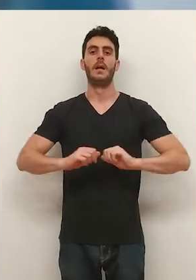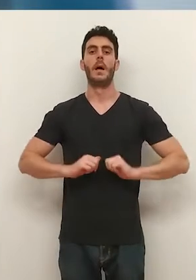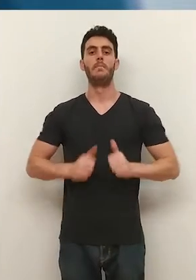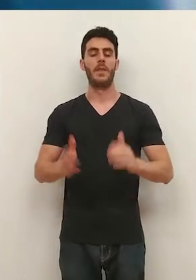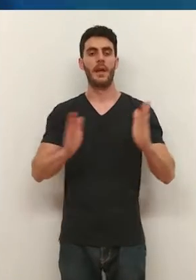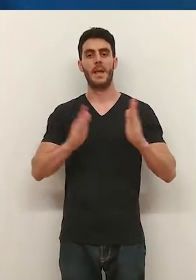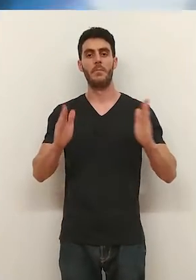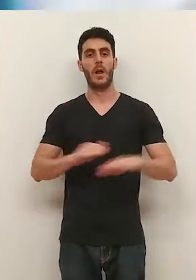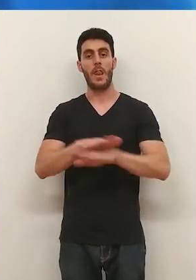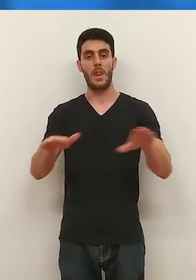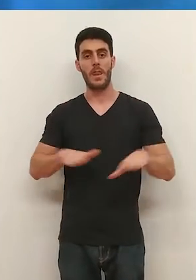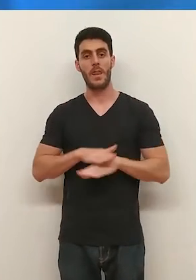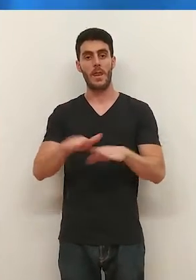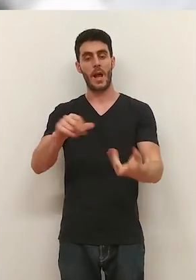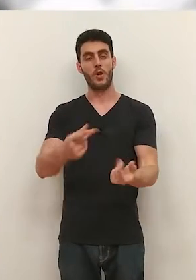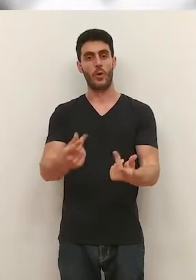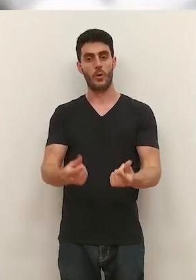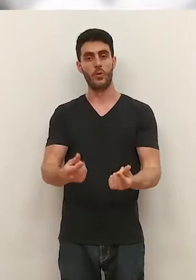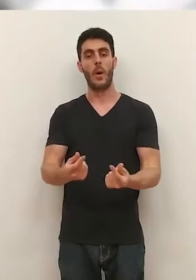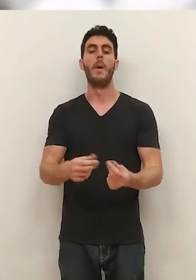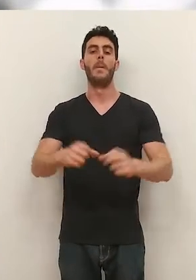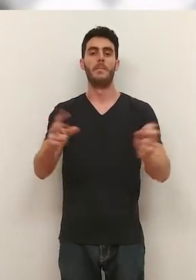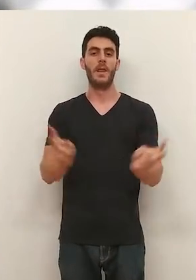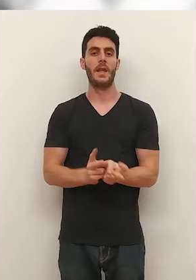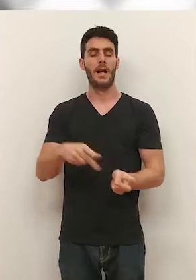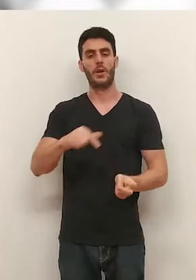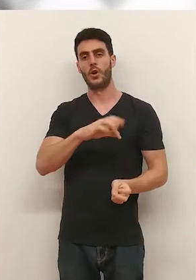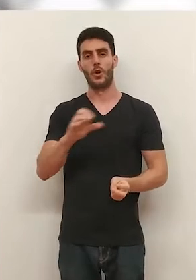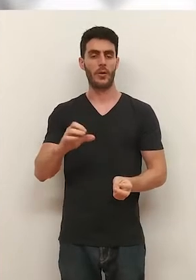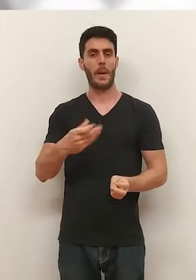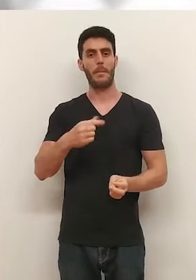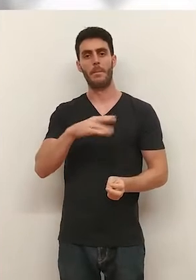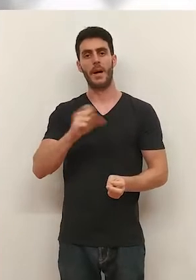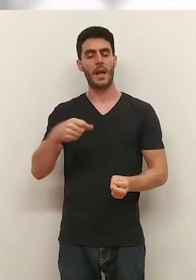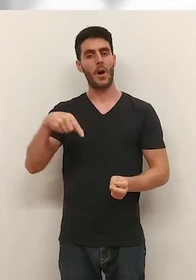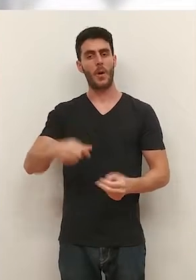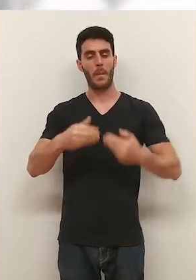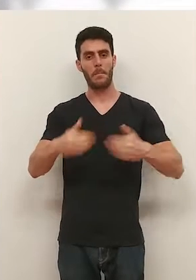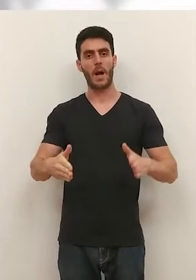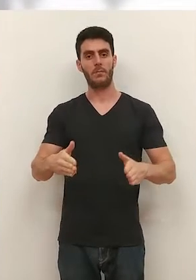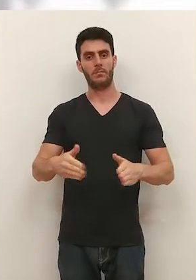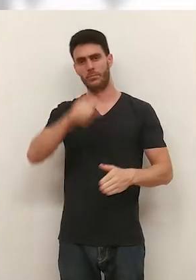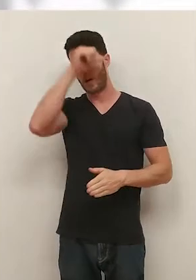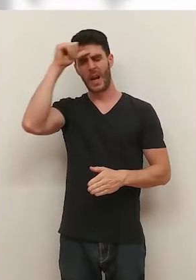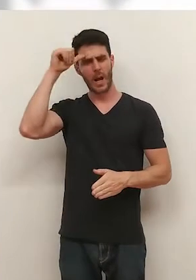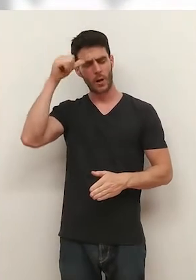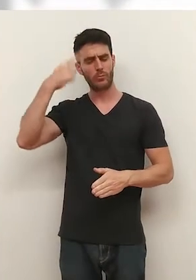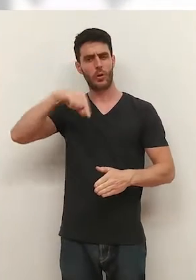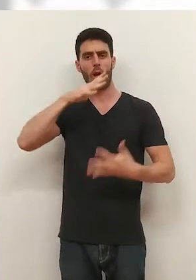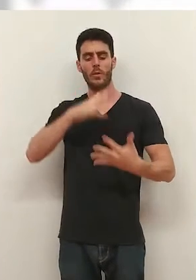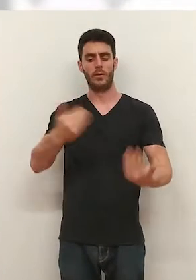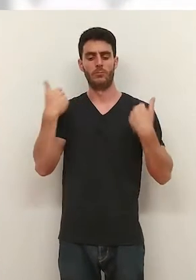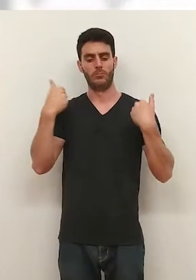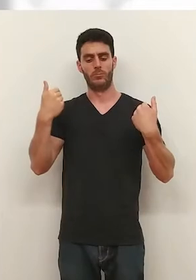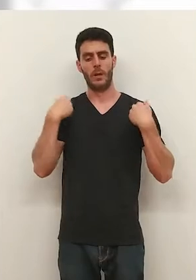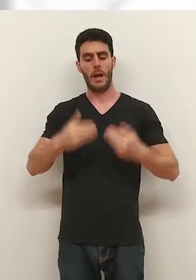Y, precisamente, comienza la temporada de baño en la capital riojana. Las piscinas de las Norias, Barea y El Cortijo abren ya hoy sus puertas. Esta